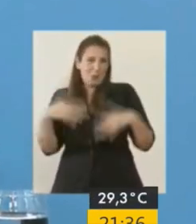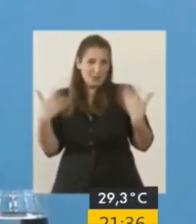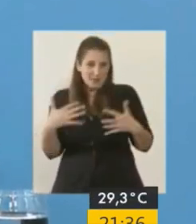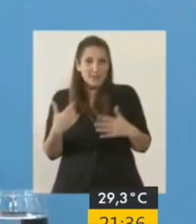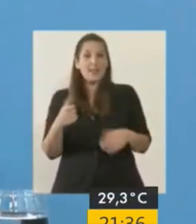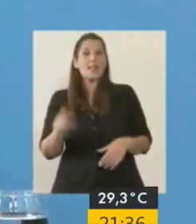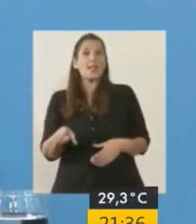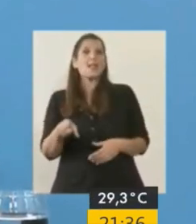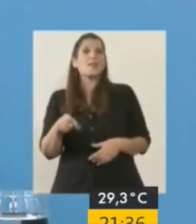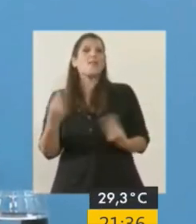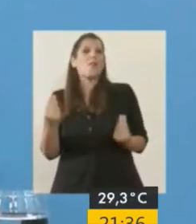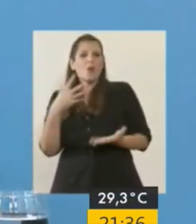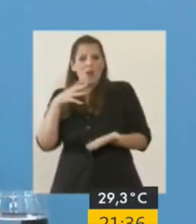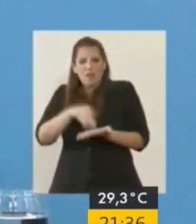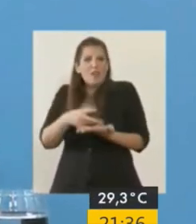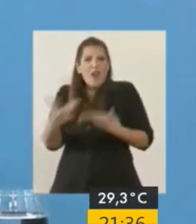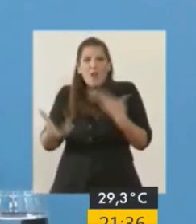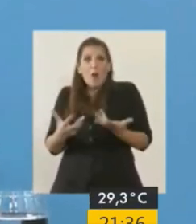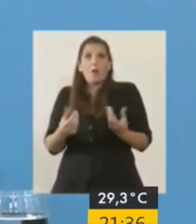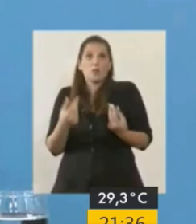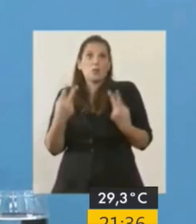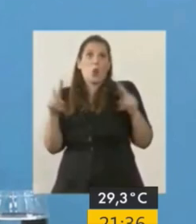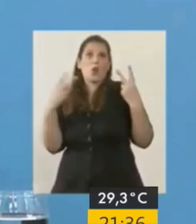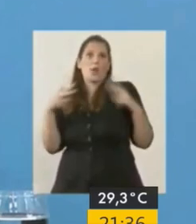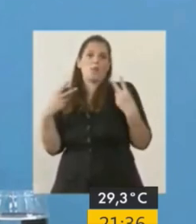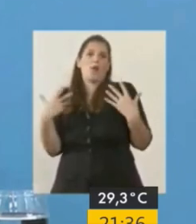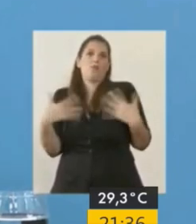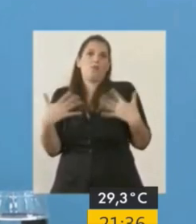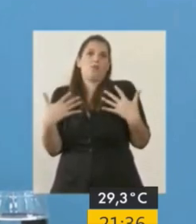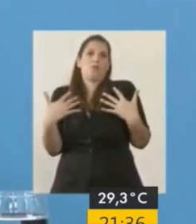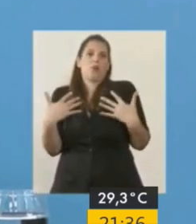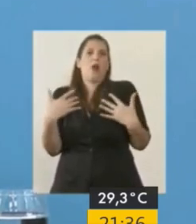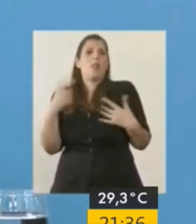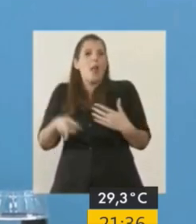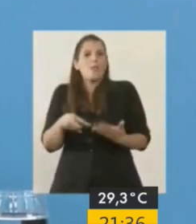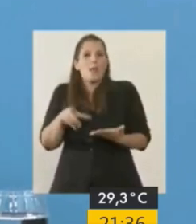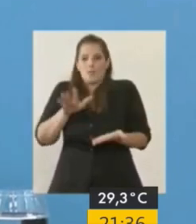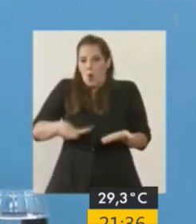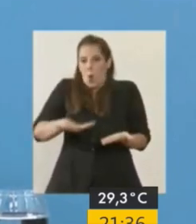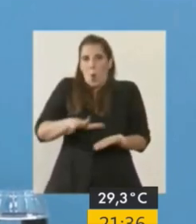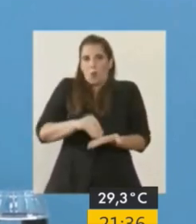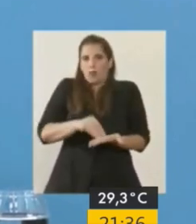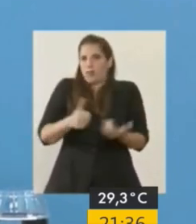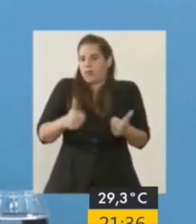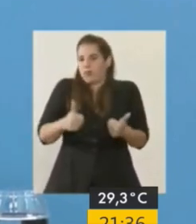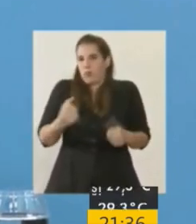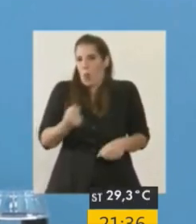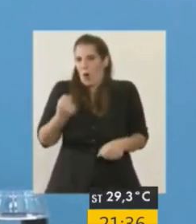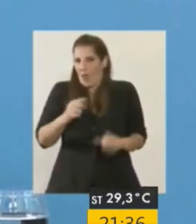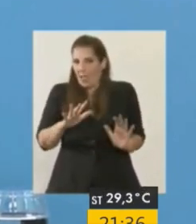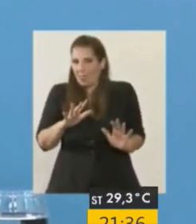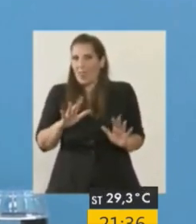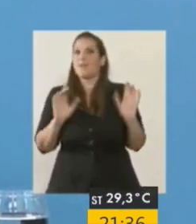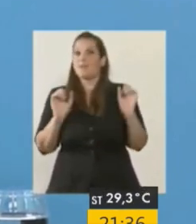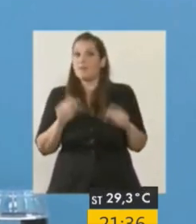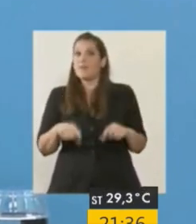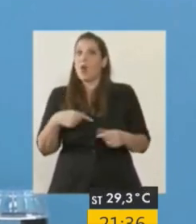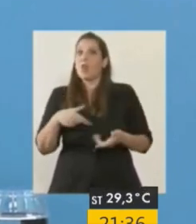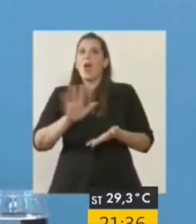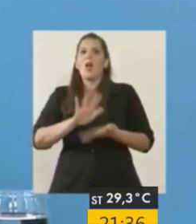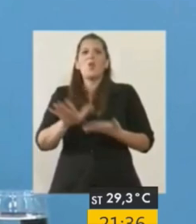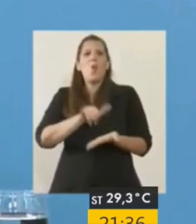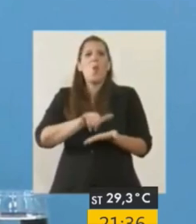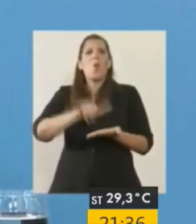tanto desde el punto de vista turístico como regional, lo que estamos poniendo es el vuelo